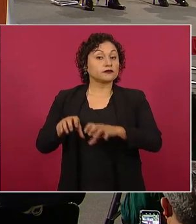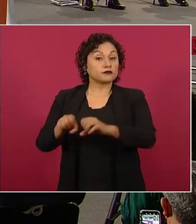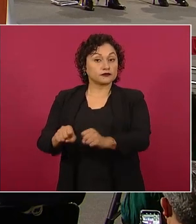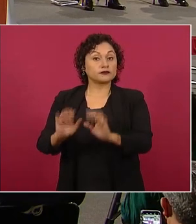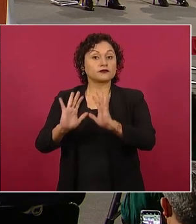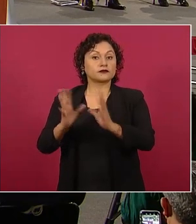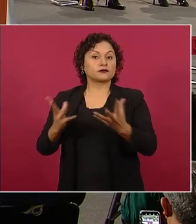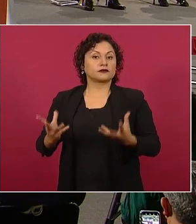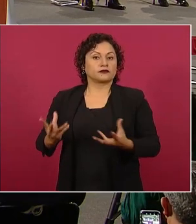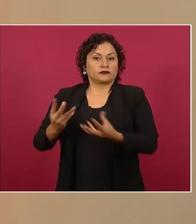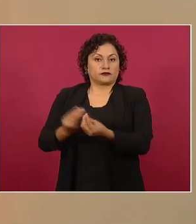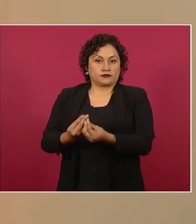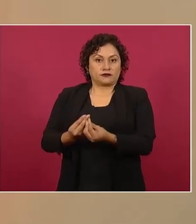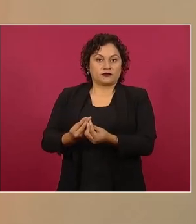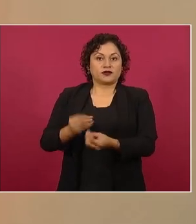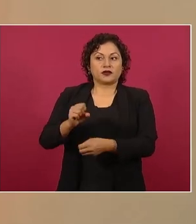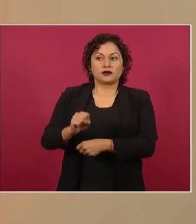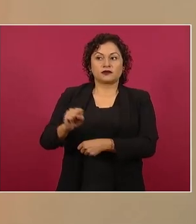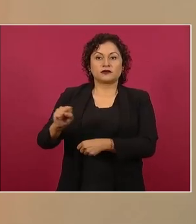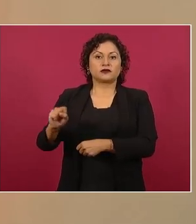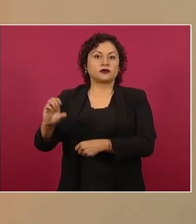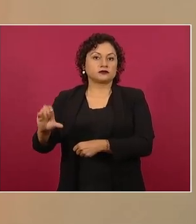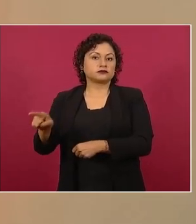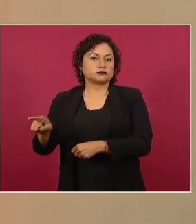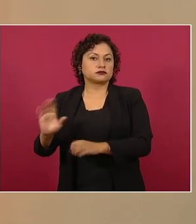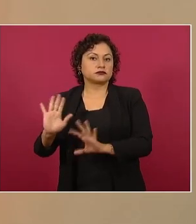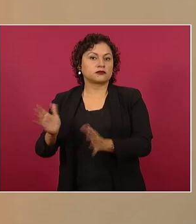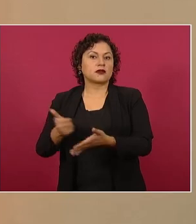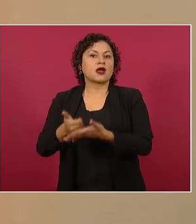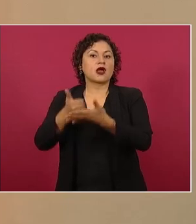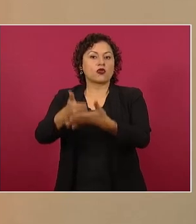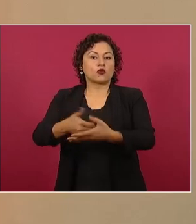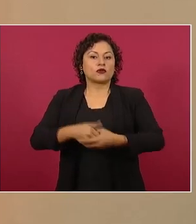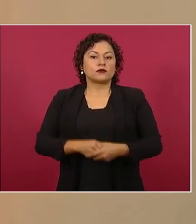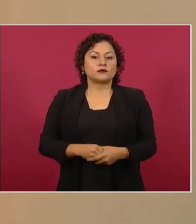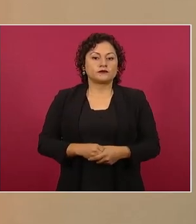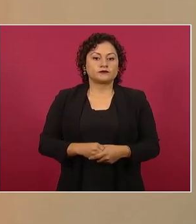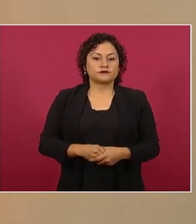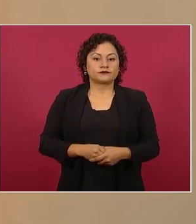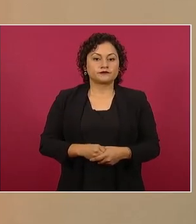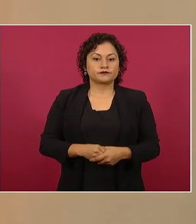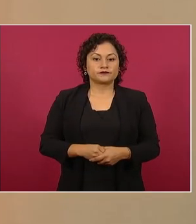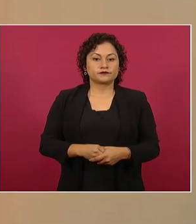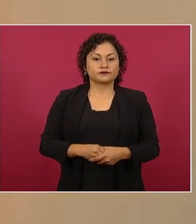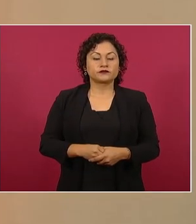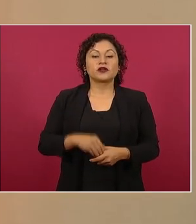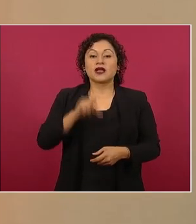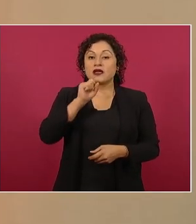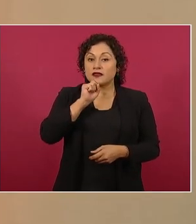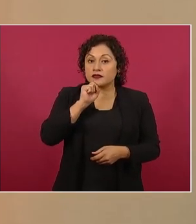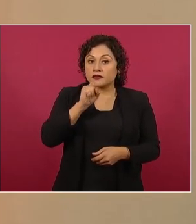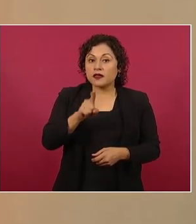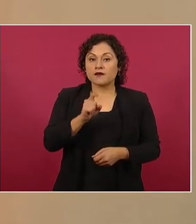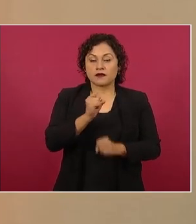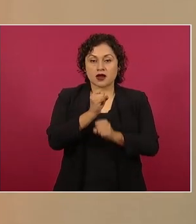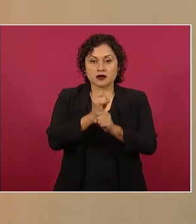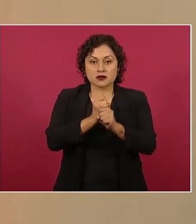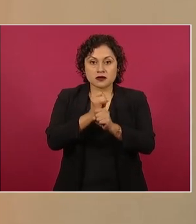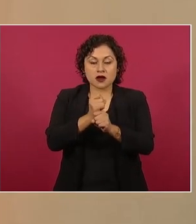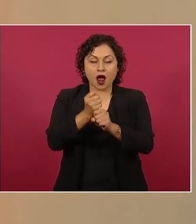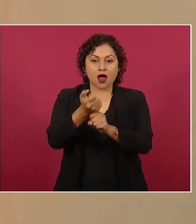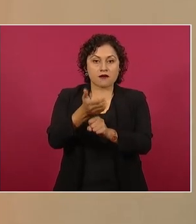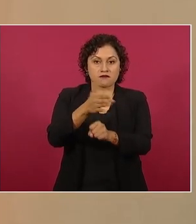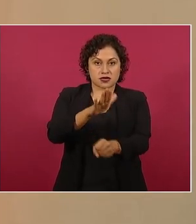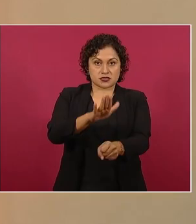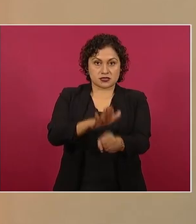Seguridad Ciudadana y el INAMI en un proceso administrativo de migración, toda vez